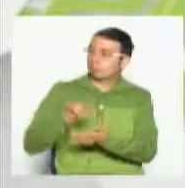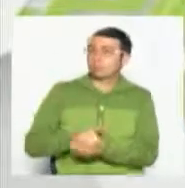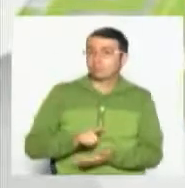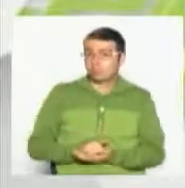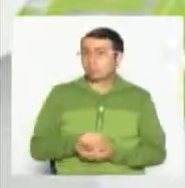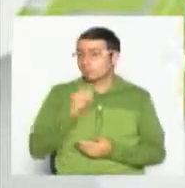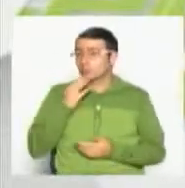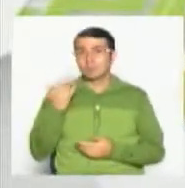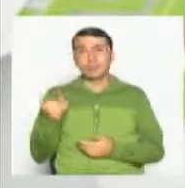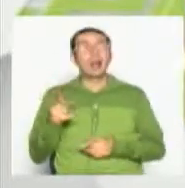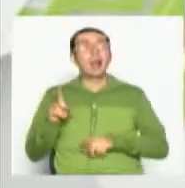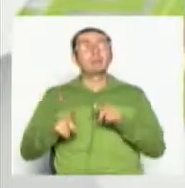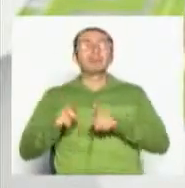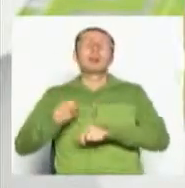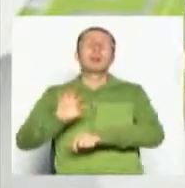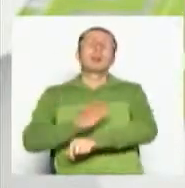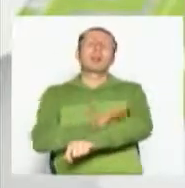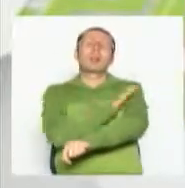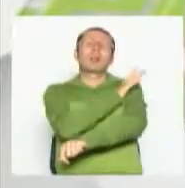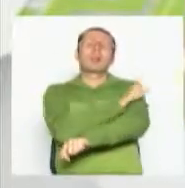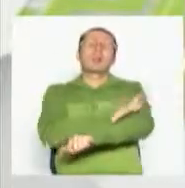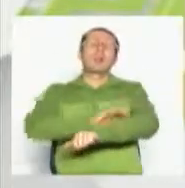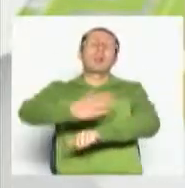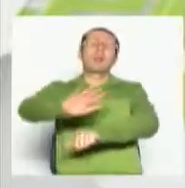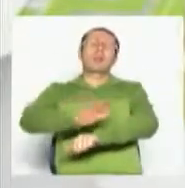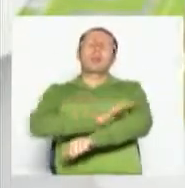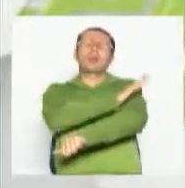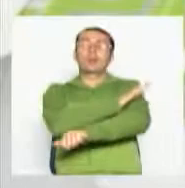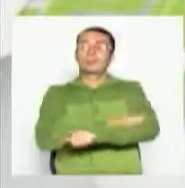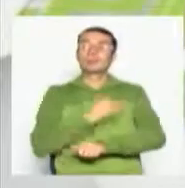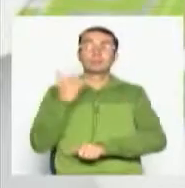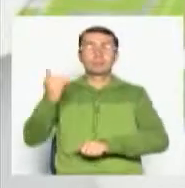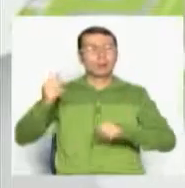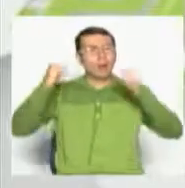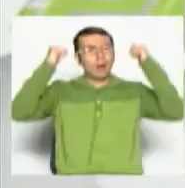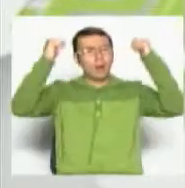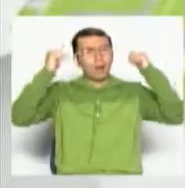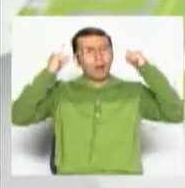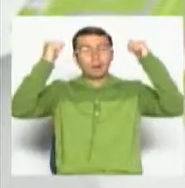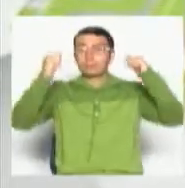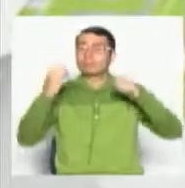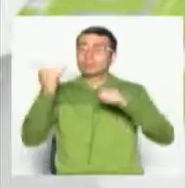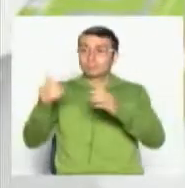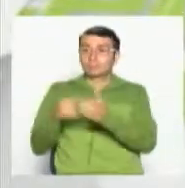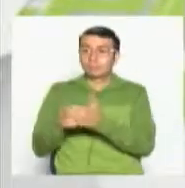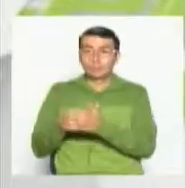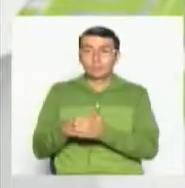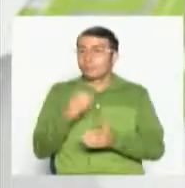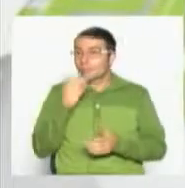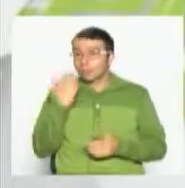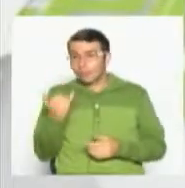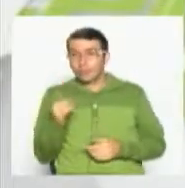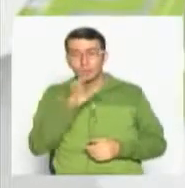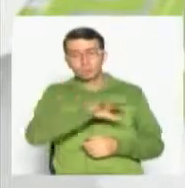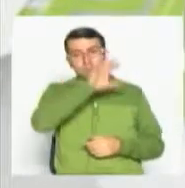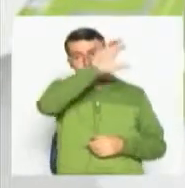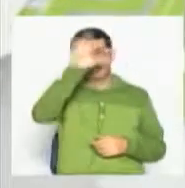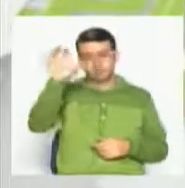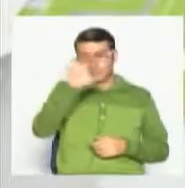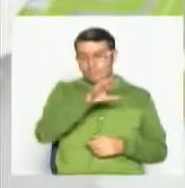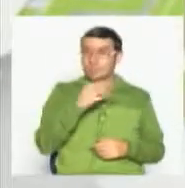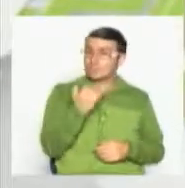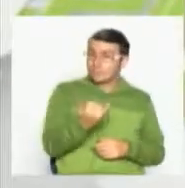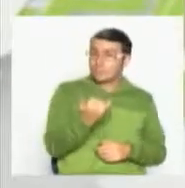muchos de los cánticos, jime y televidentes, que incluso desde el equipo que por región tenemos y que seguimos,